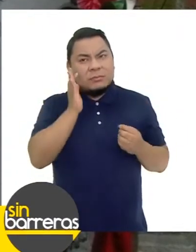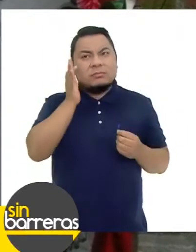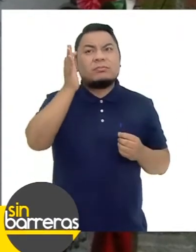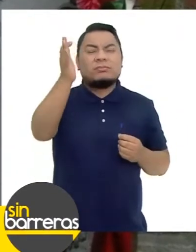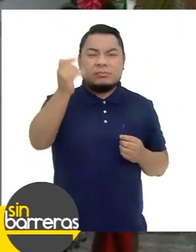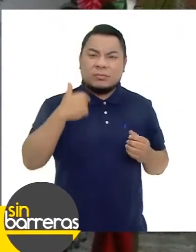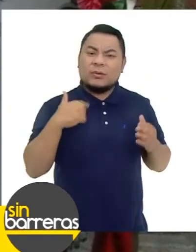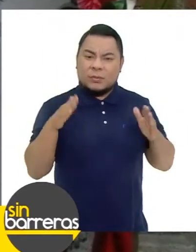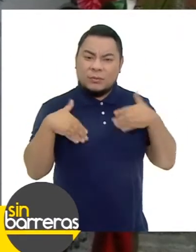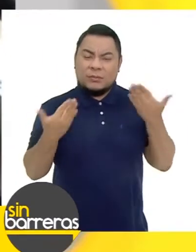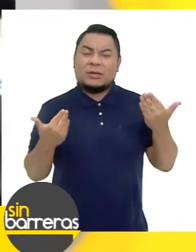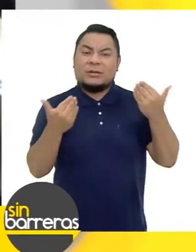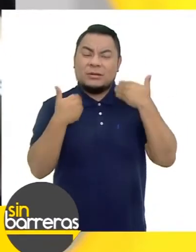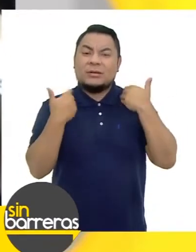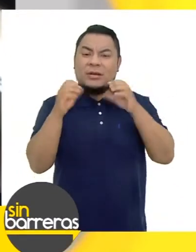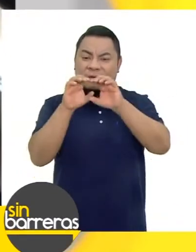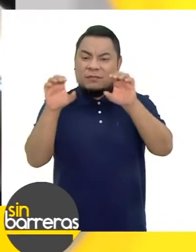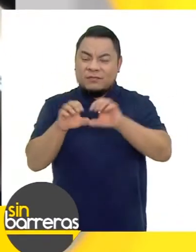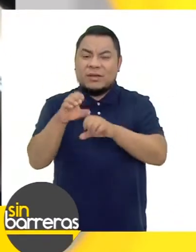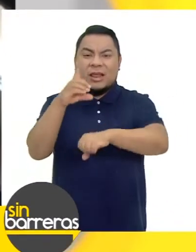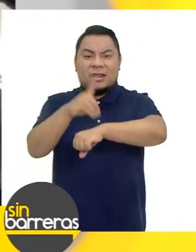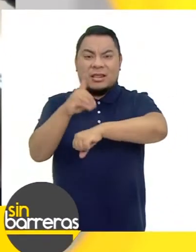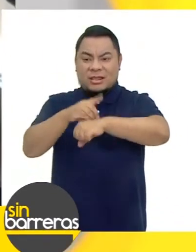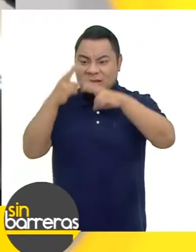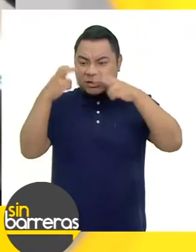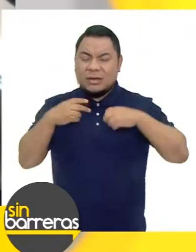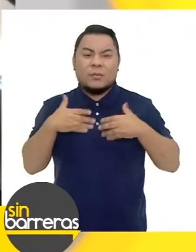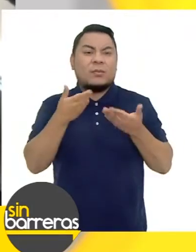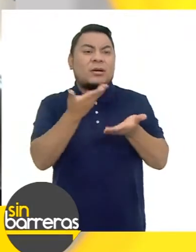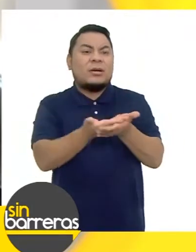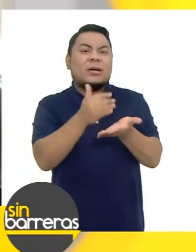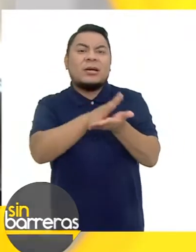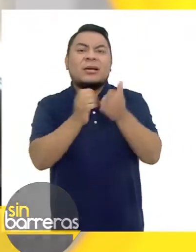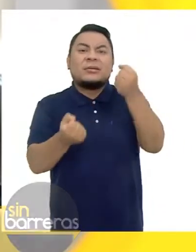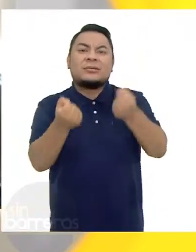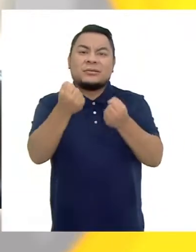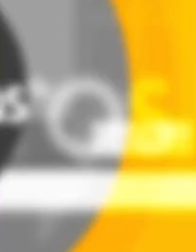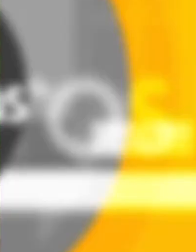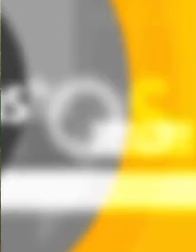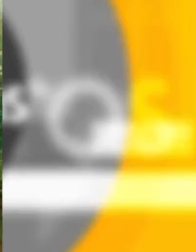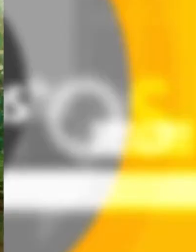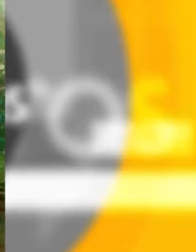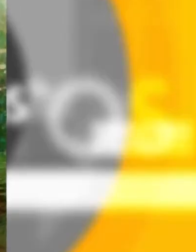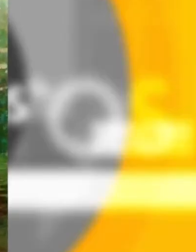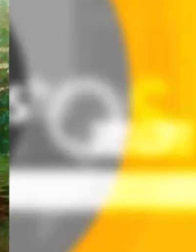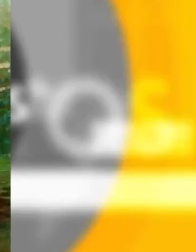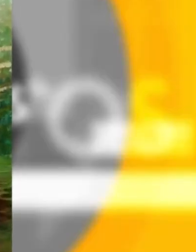orientarme para yo poder tener un certificado médico y poder obtener mi licencia de conducir.